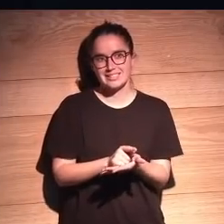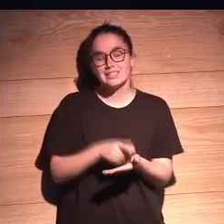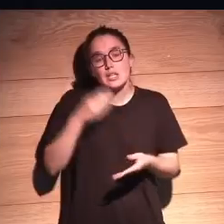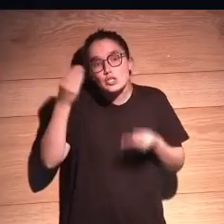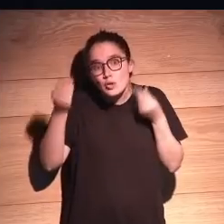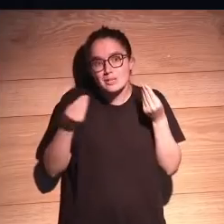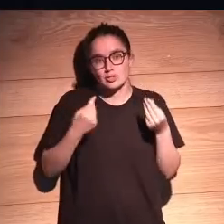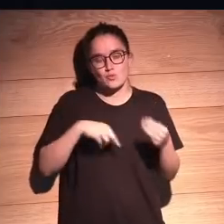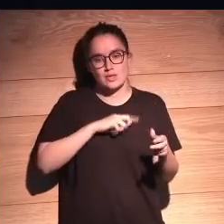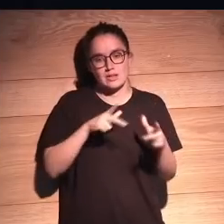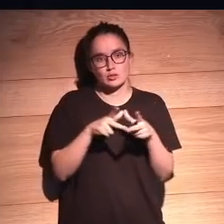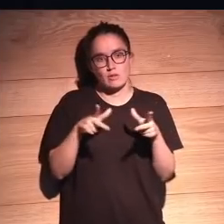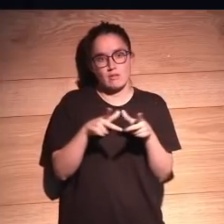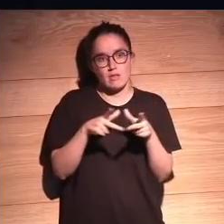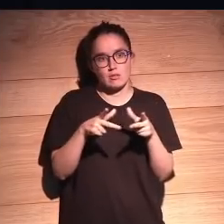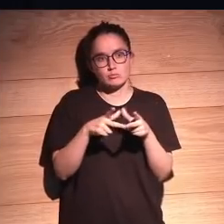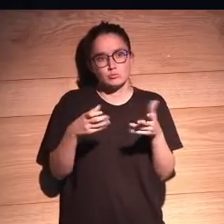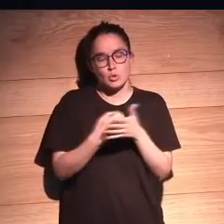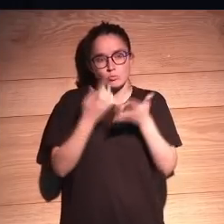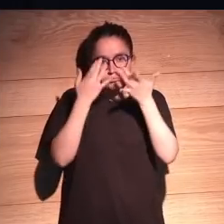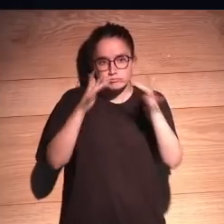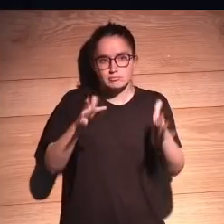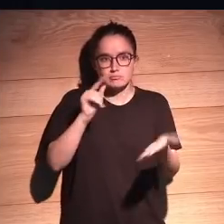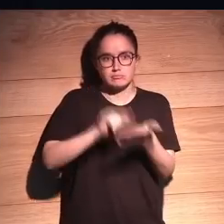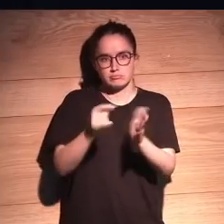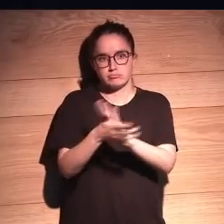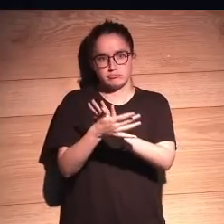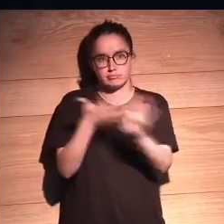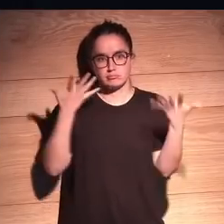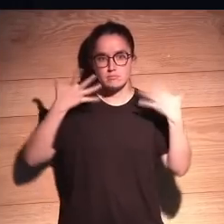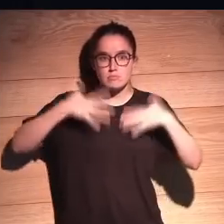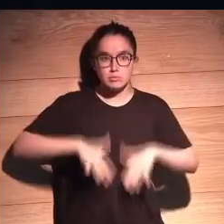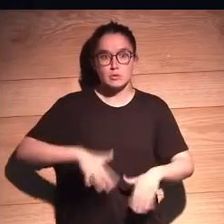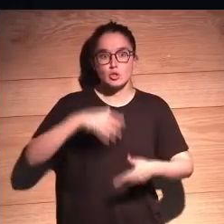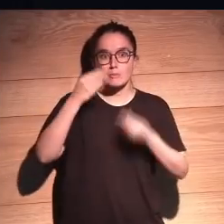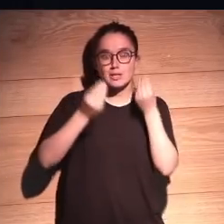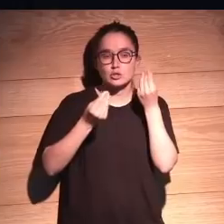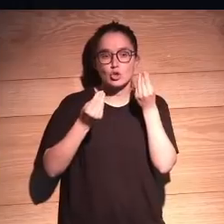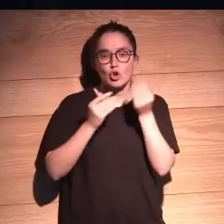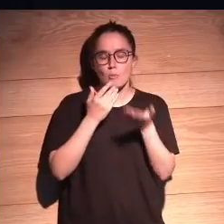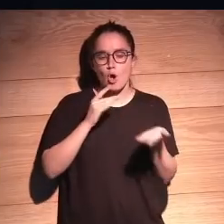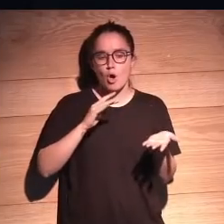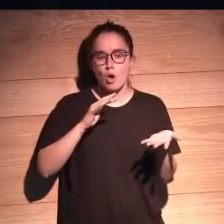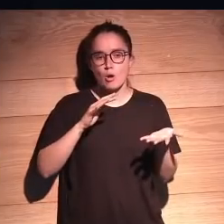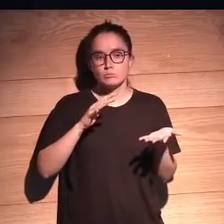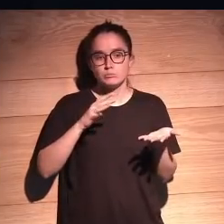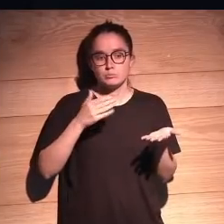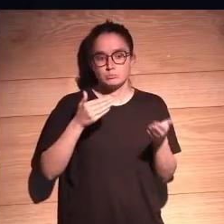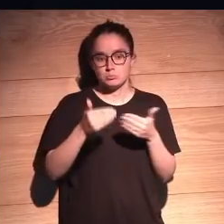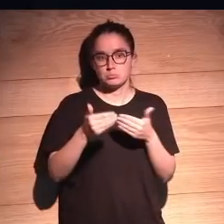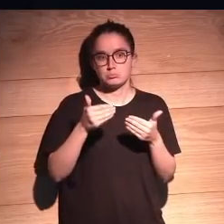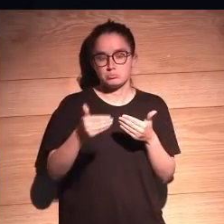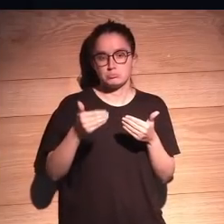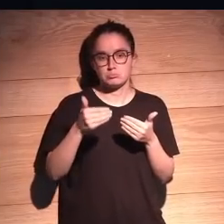yo creo que nuestra sociedad toma conciencia rápido de lo que está pasando y, ¿sabes? Como creo que habrá un giro en pocos años